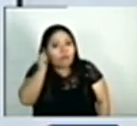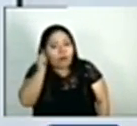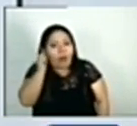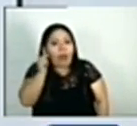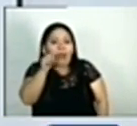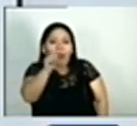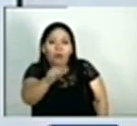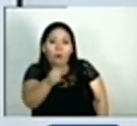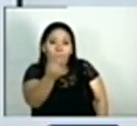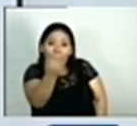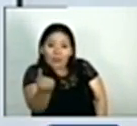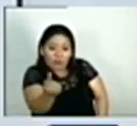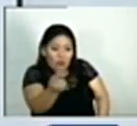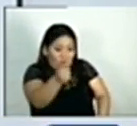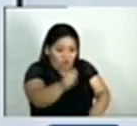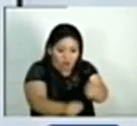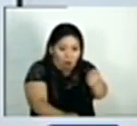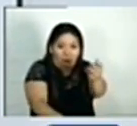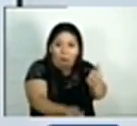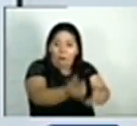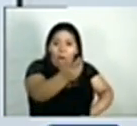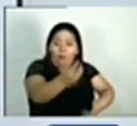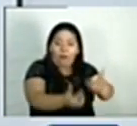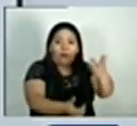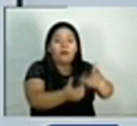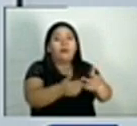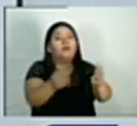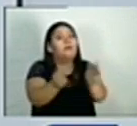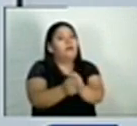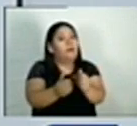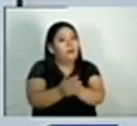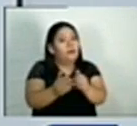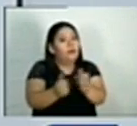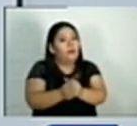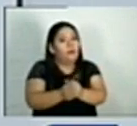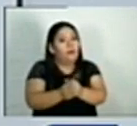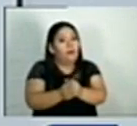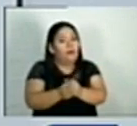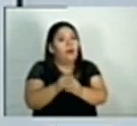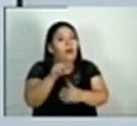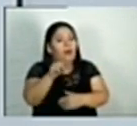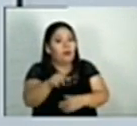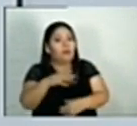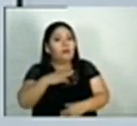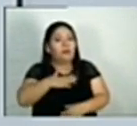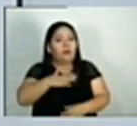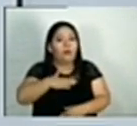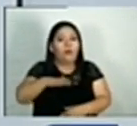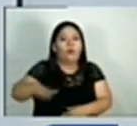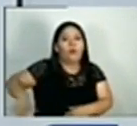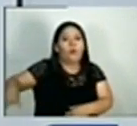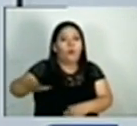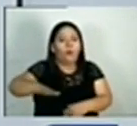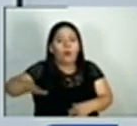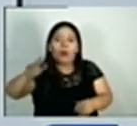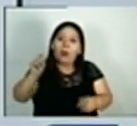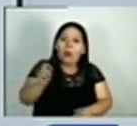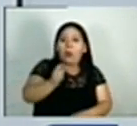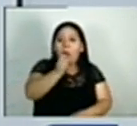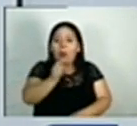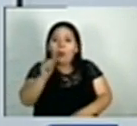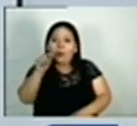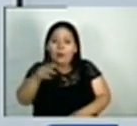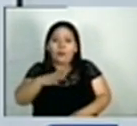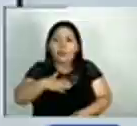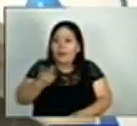quemaron gente, ejecutaron gente. Hay una historia en un festival de música que estaba cerca